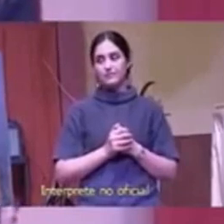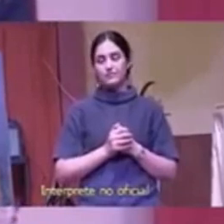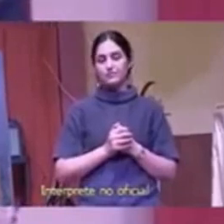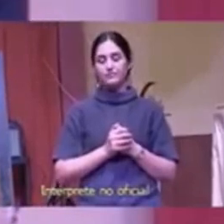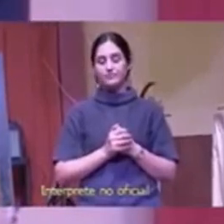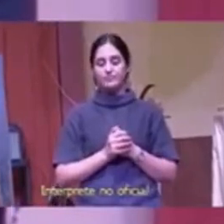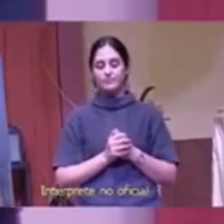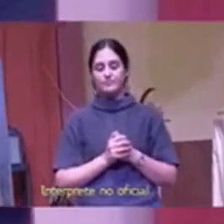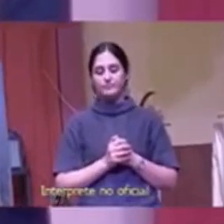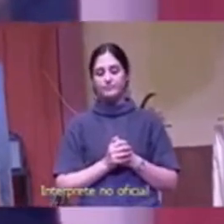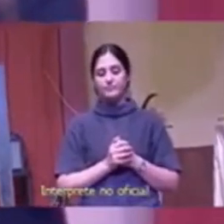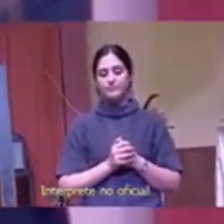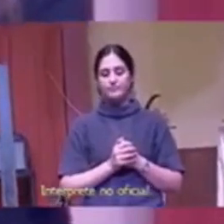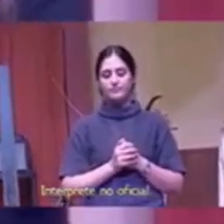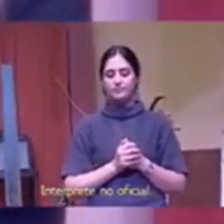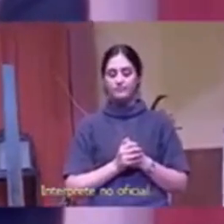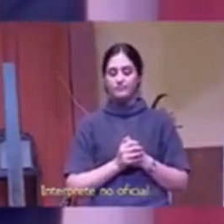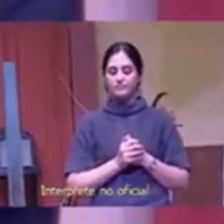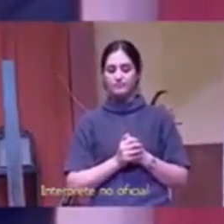imagínense